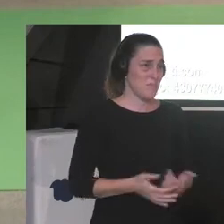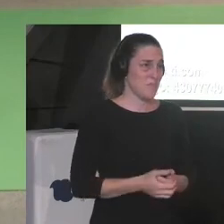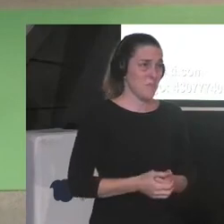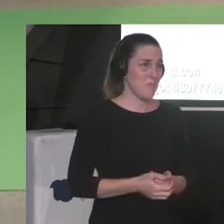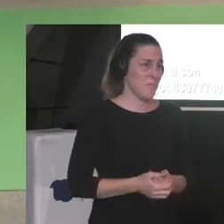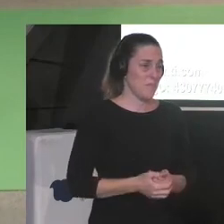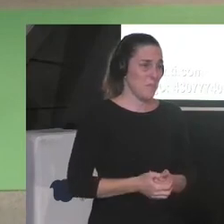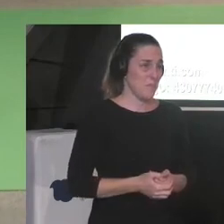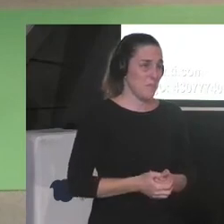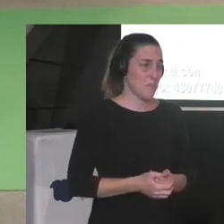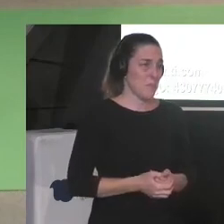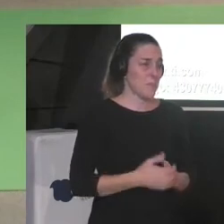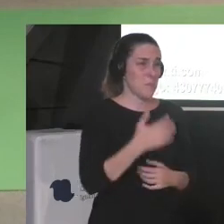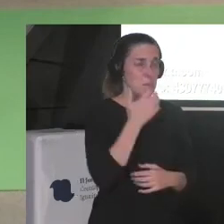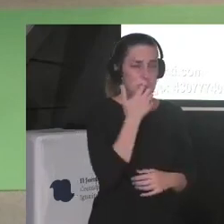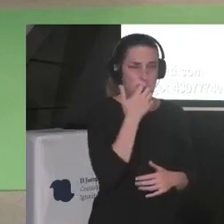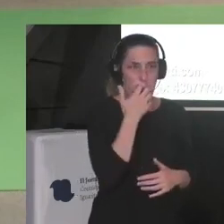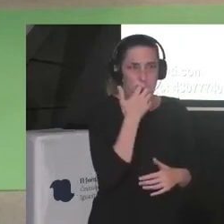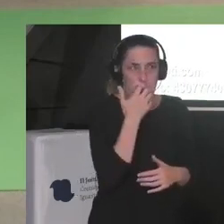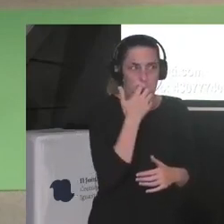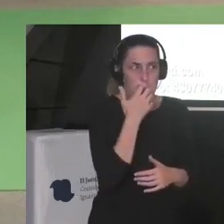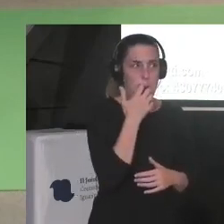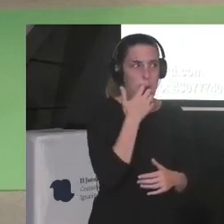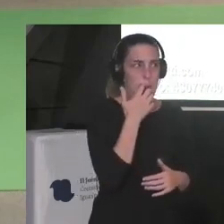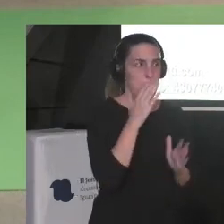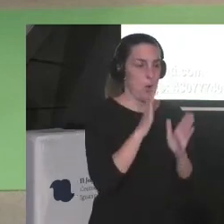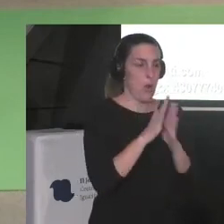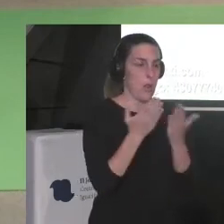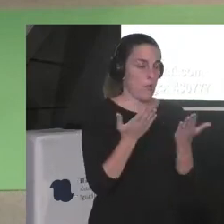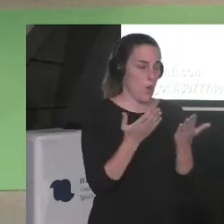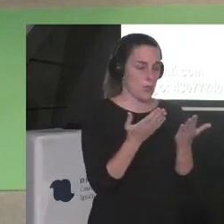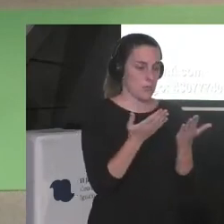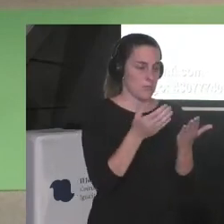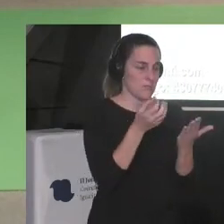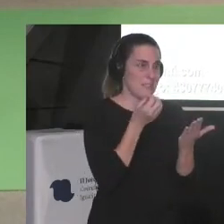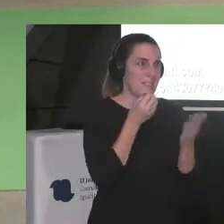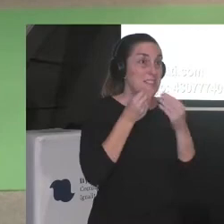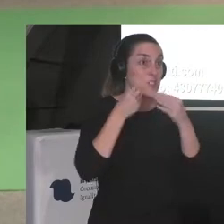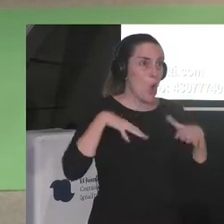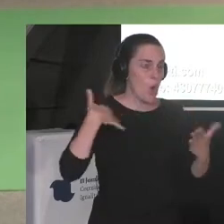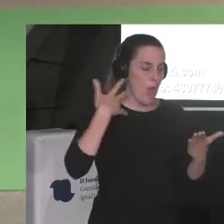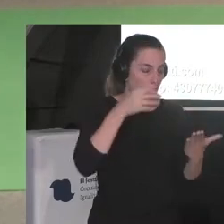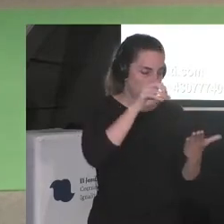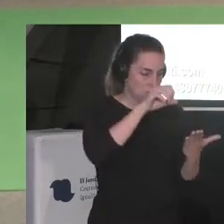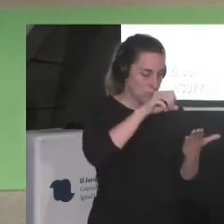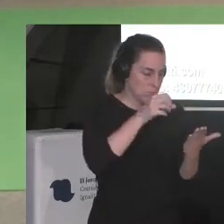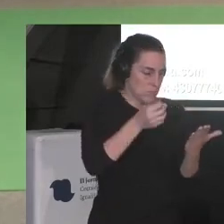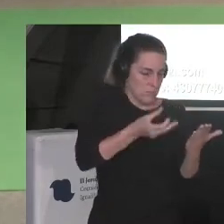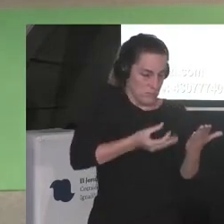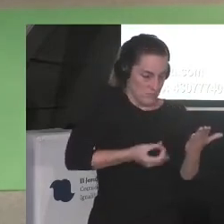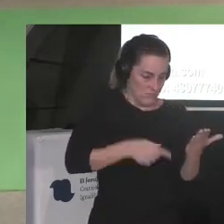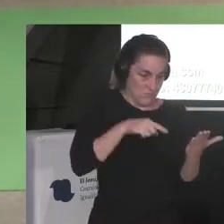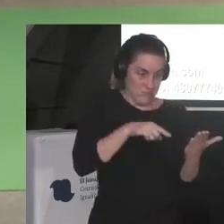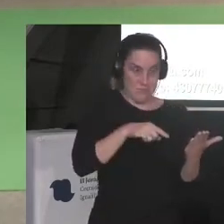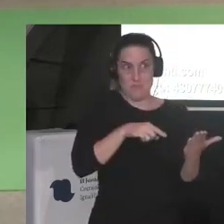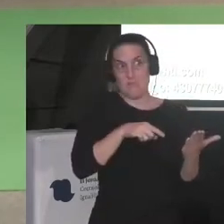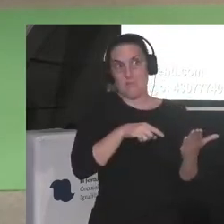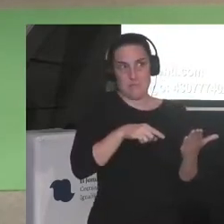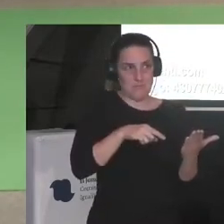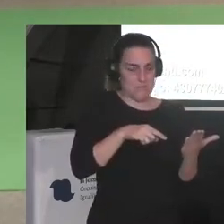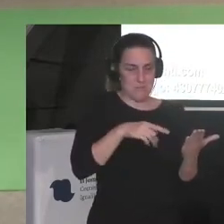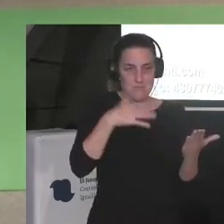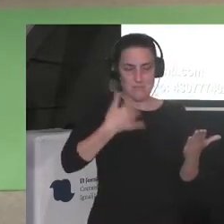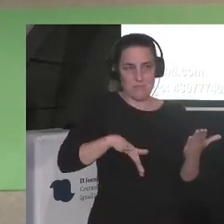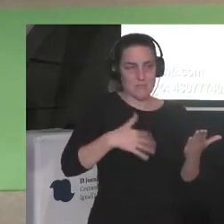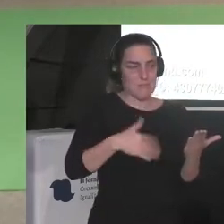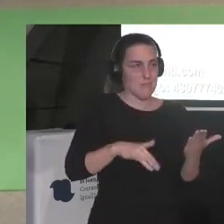ya si nos ponemos a contar lo que cuentan en los libros bueno olvídate ¿no? pero sí o sea ella misma me lo ha